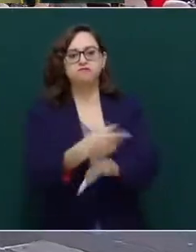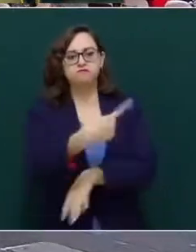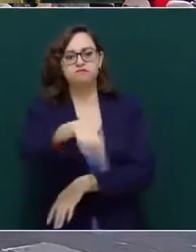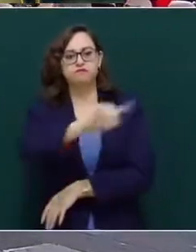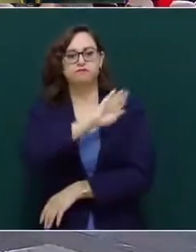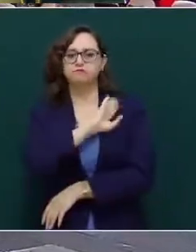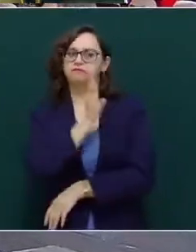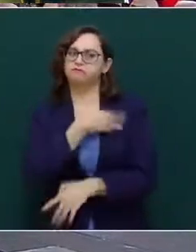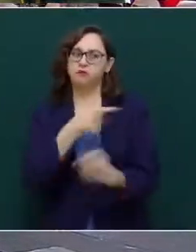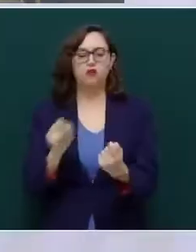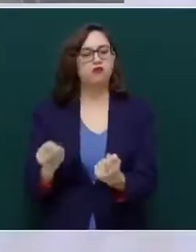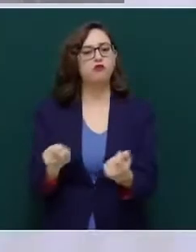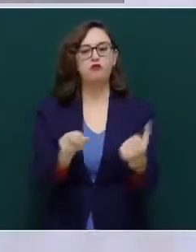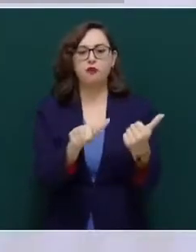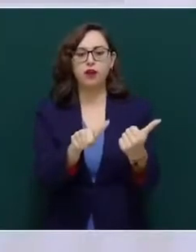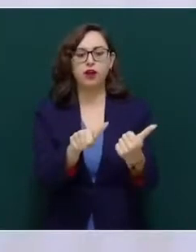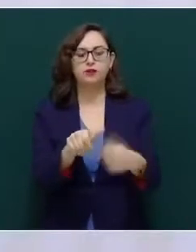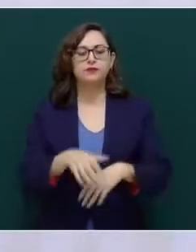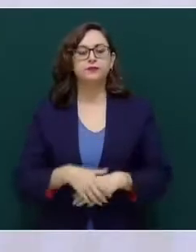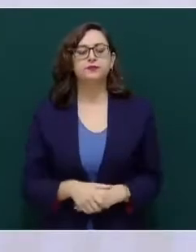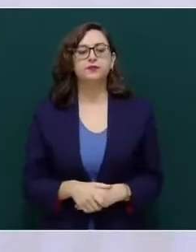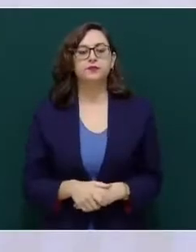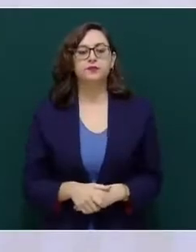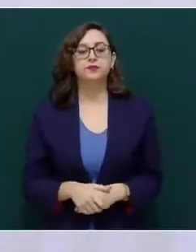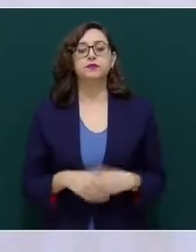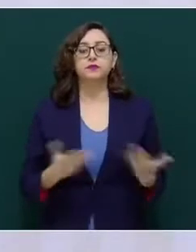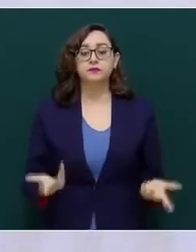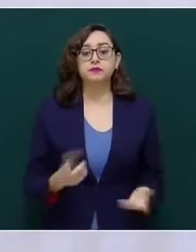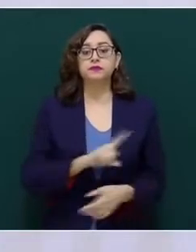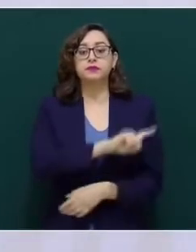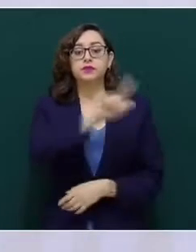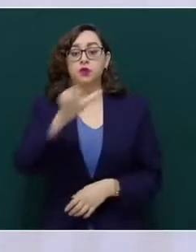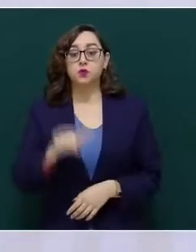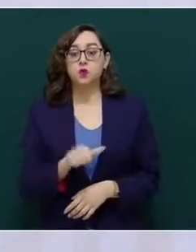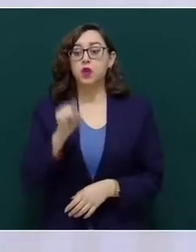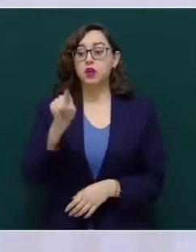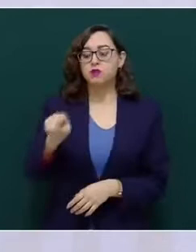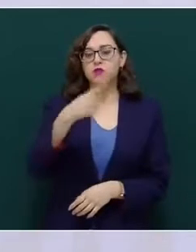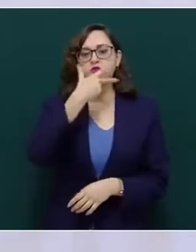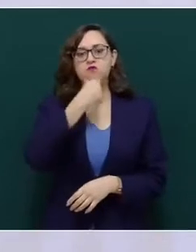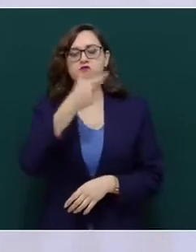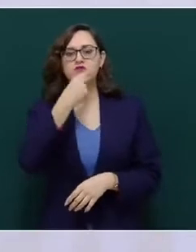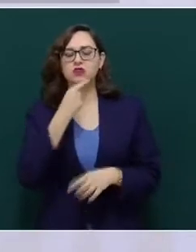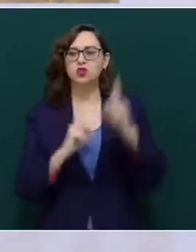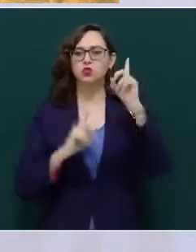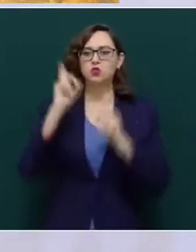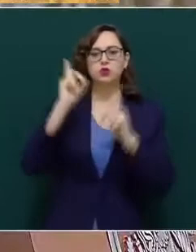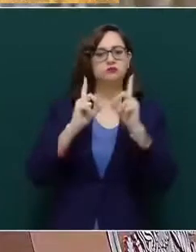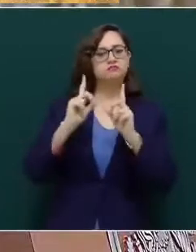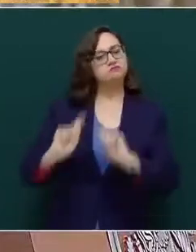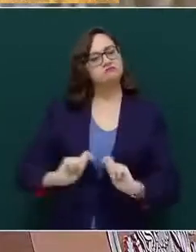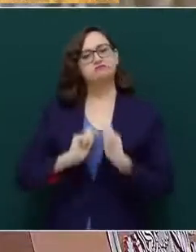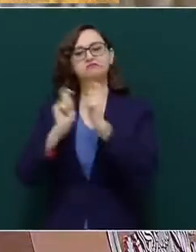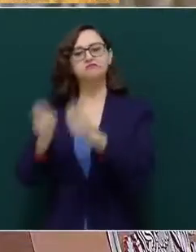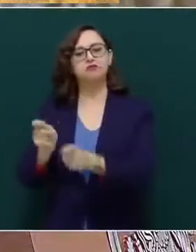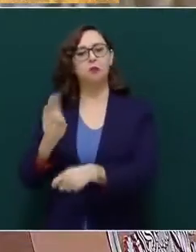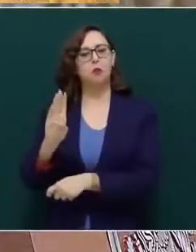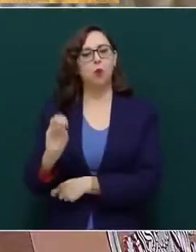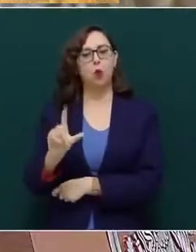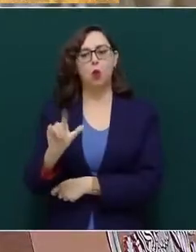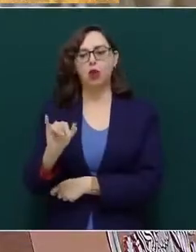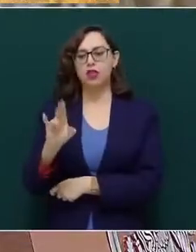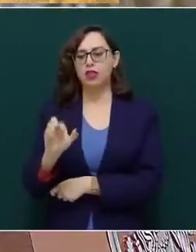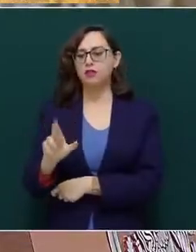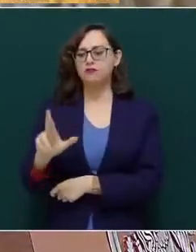militar, Bolívar toma el mando de las tropas y en 1813 inicia la